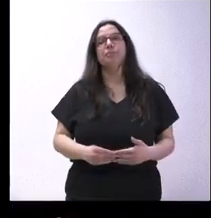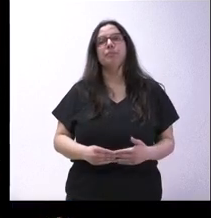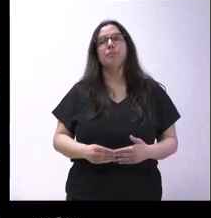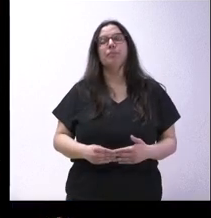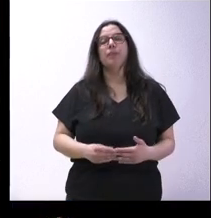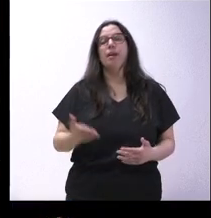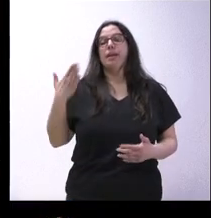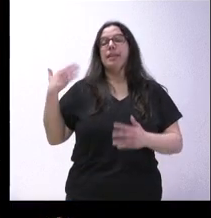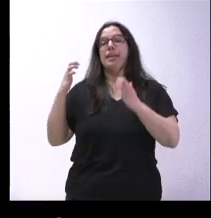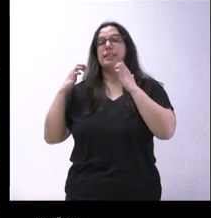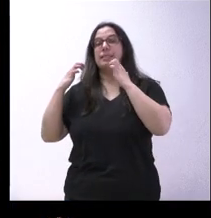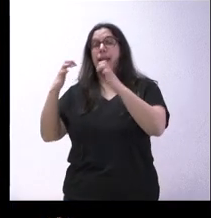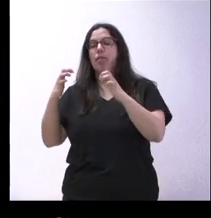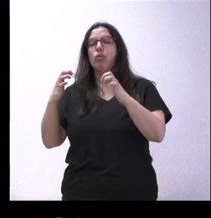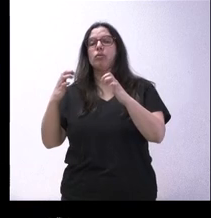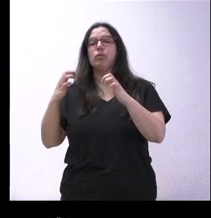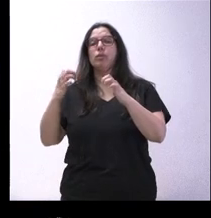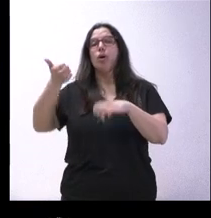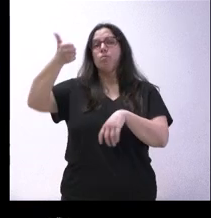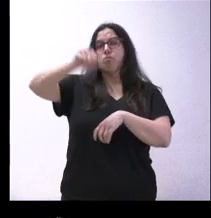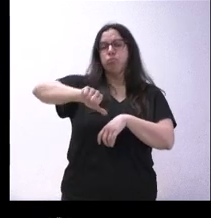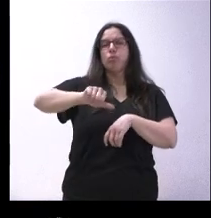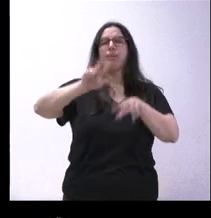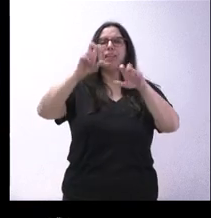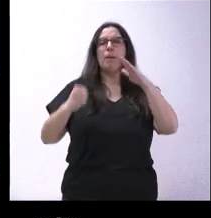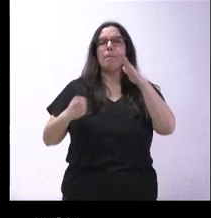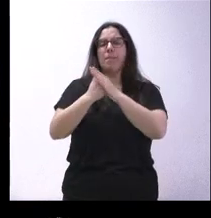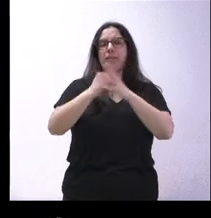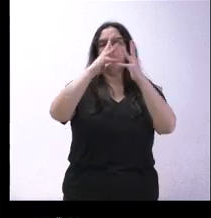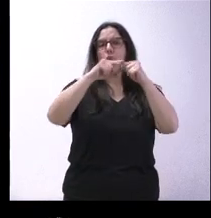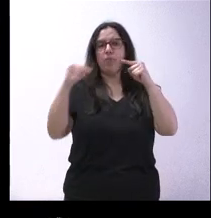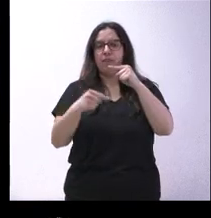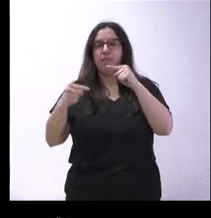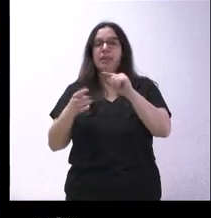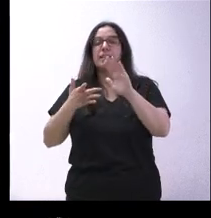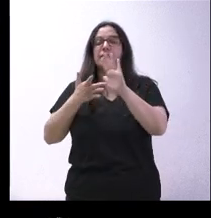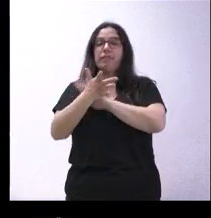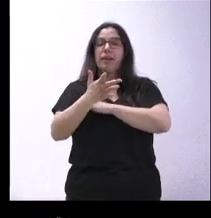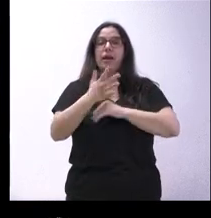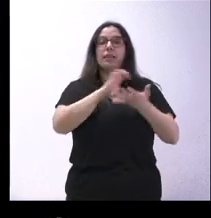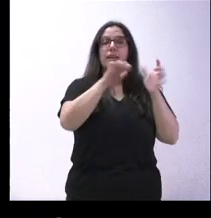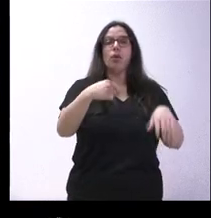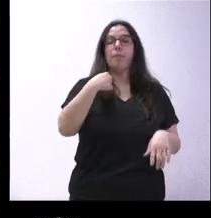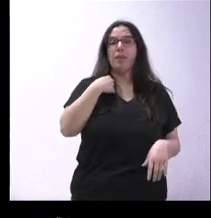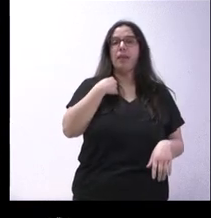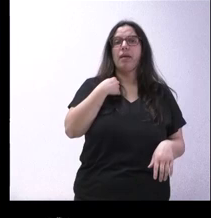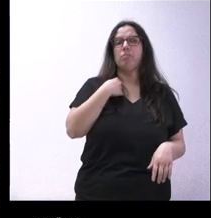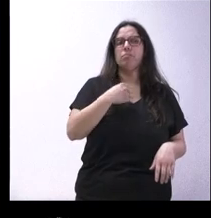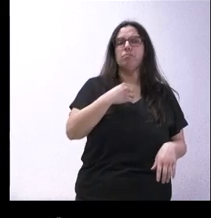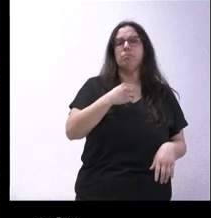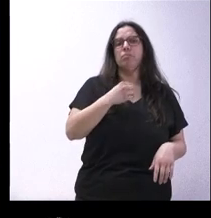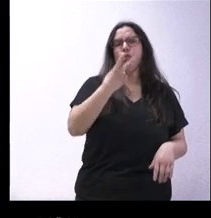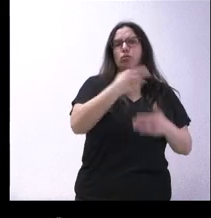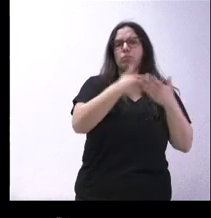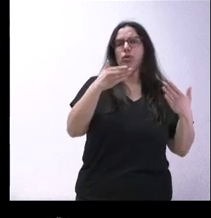del Senado a la senda de déficit le va a restar a Castilla y León los 71 millones de ese 0,1%. No sé de dónde lo